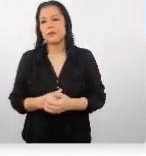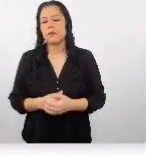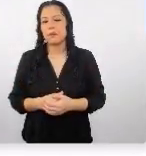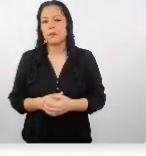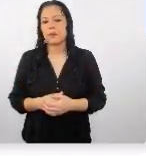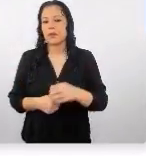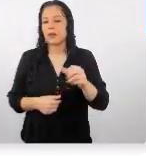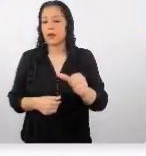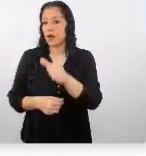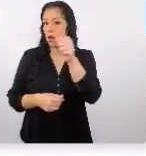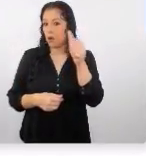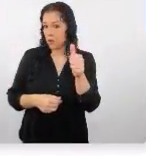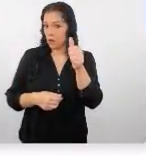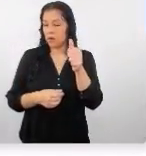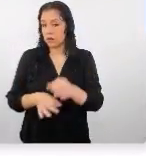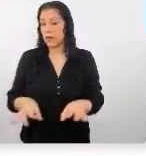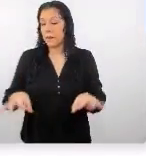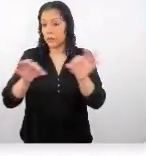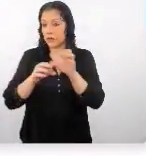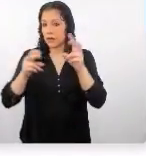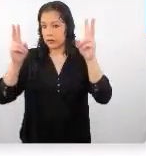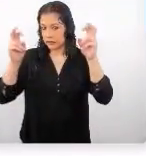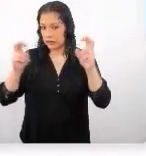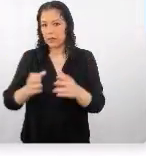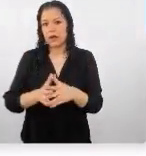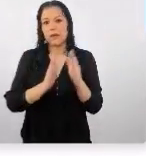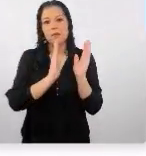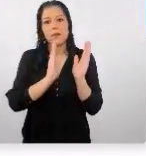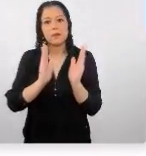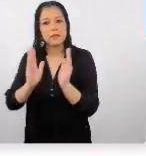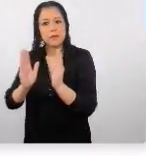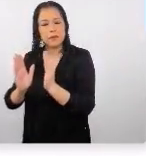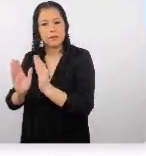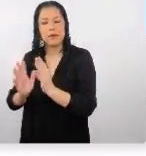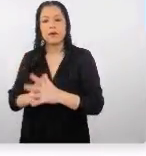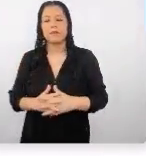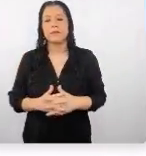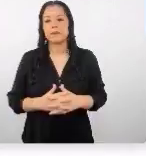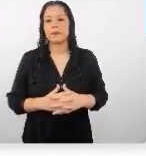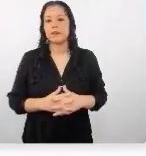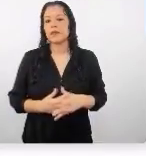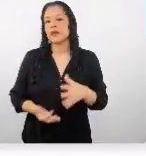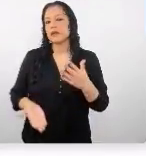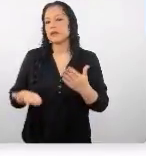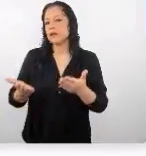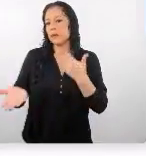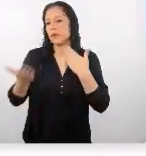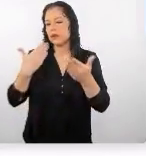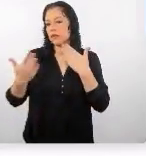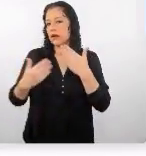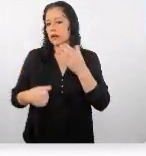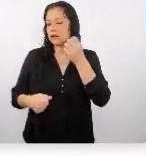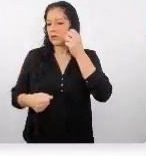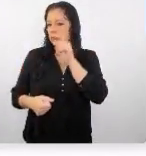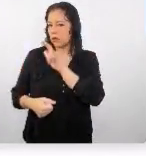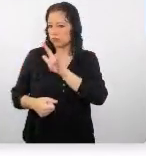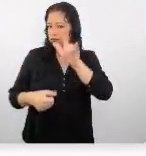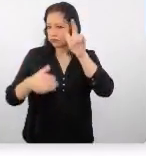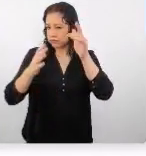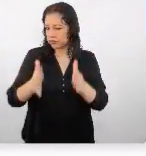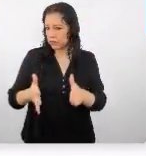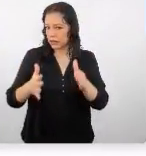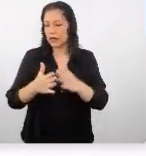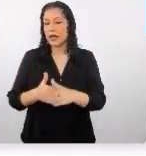otro aspecto importante es también el tema de la planificación si estamos hablando del viajero silver